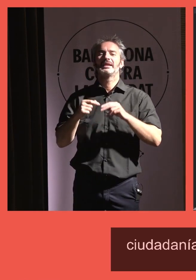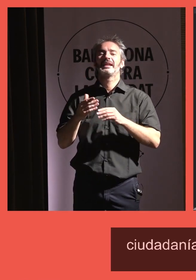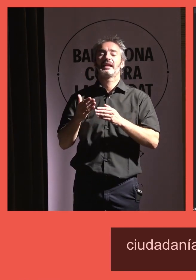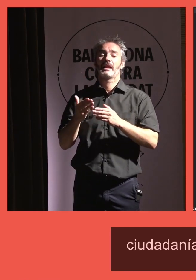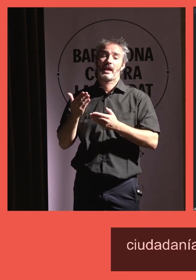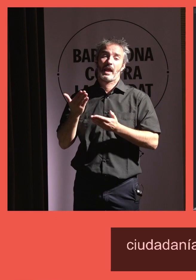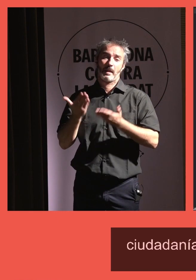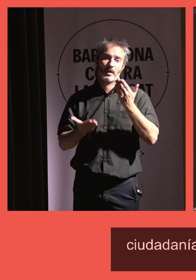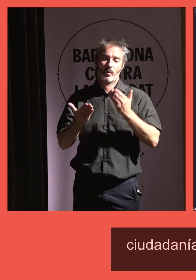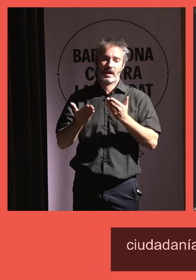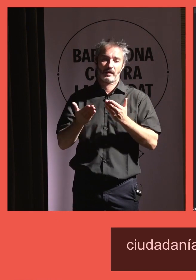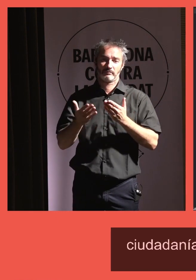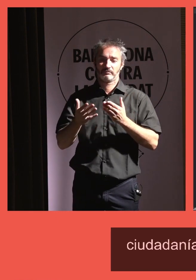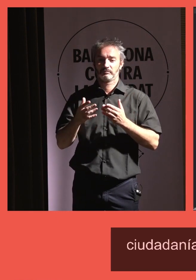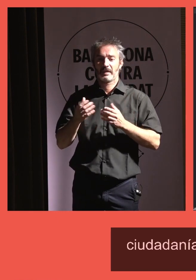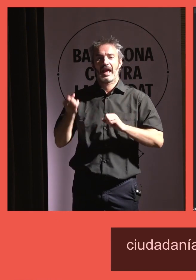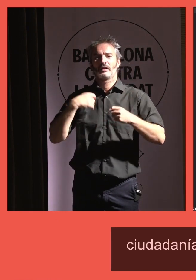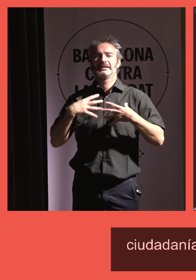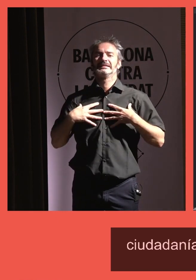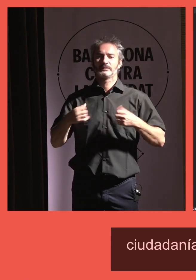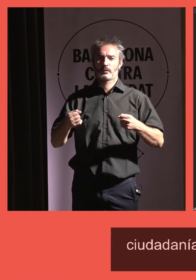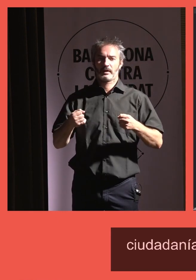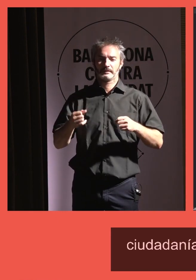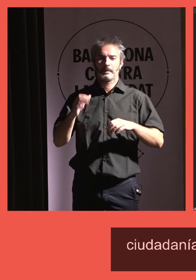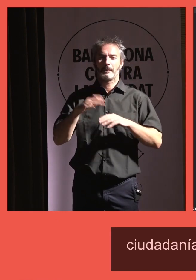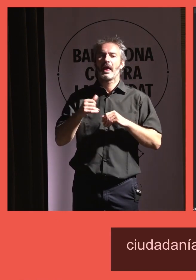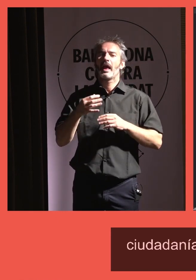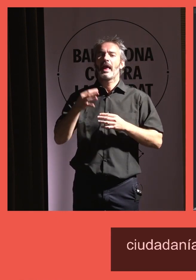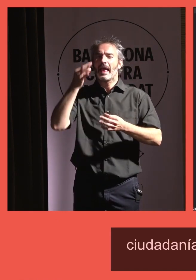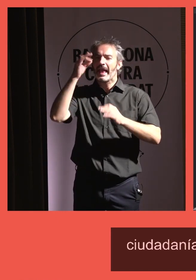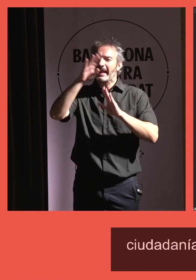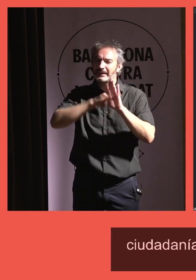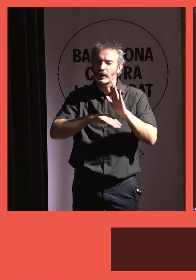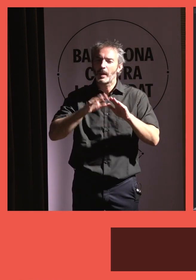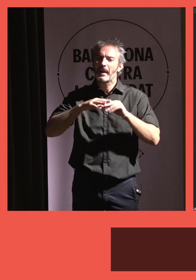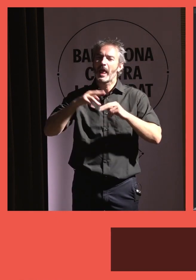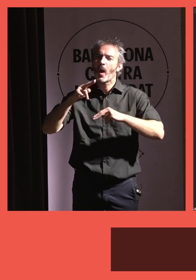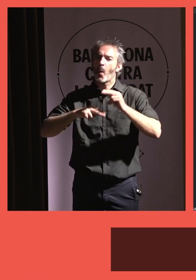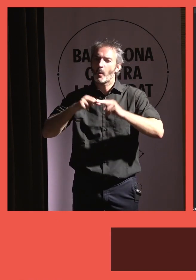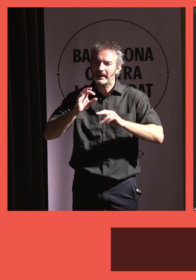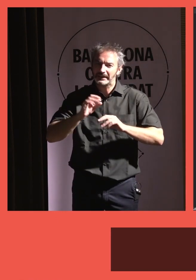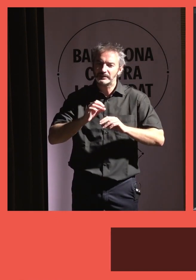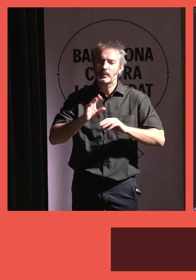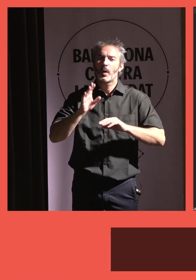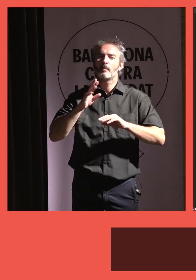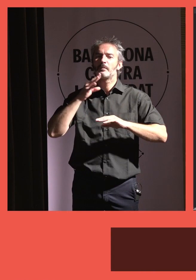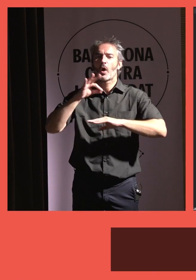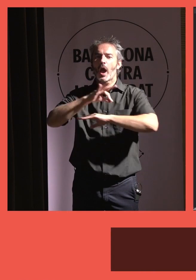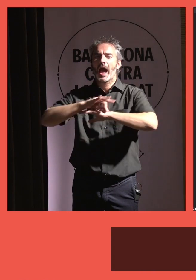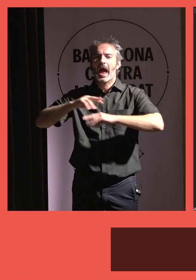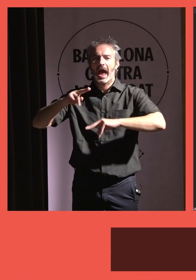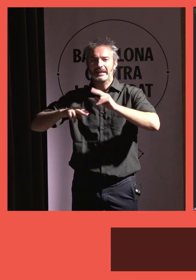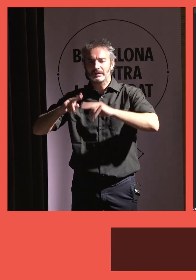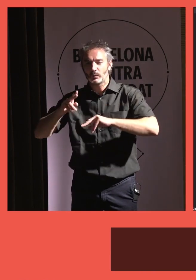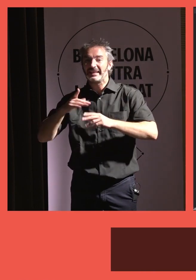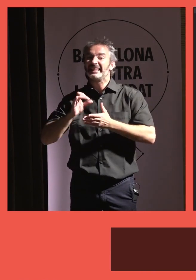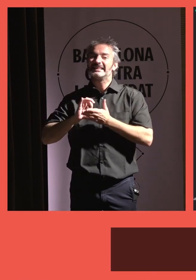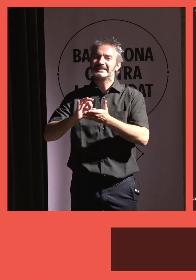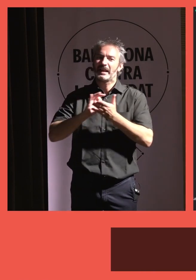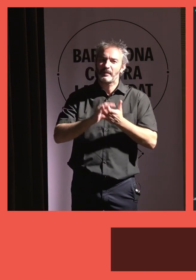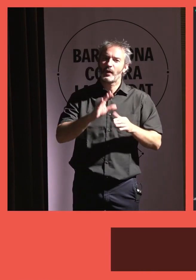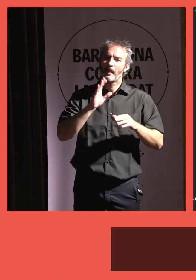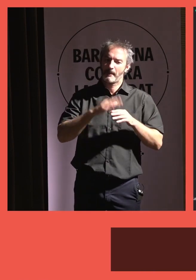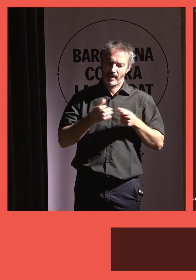Saludables de la FEMP, donde establece cuáles son los criterios en materia de urbanismo, en materia de arquitectura y servicios que deben